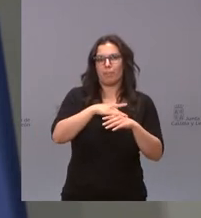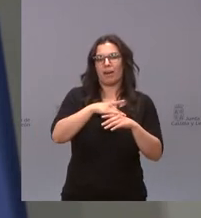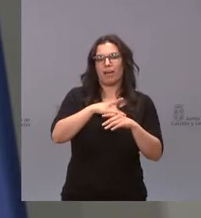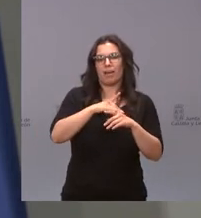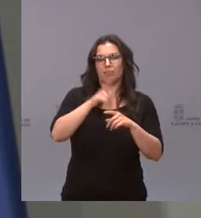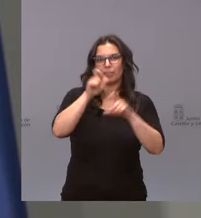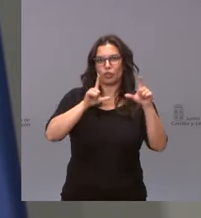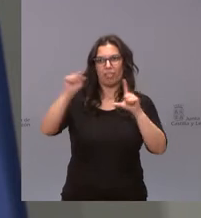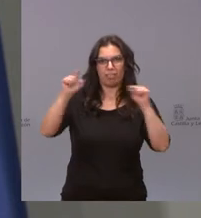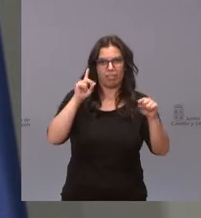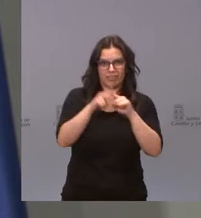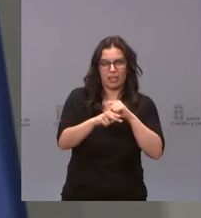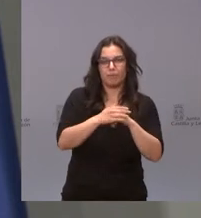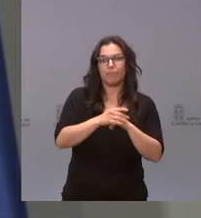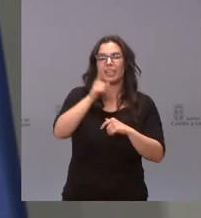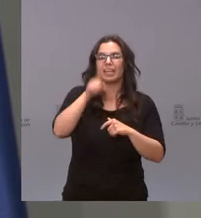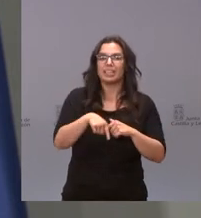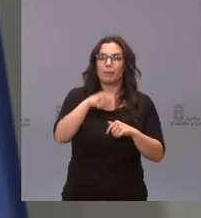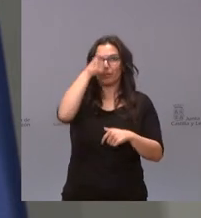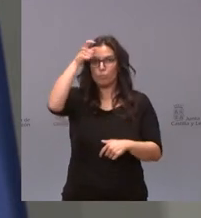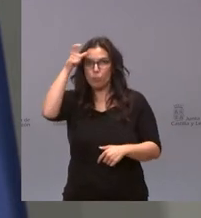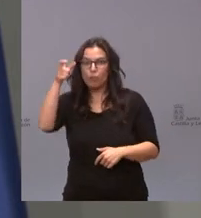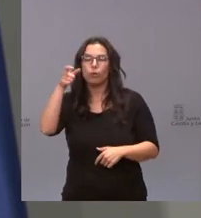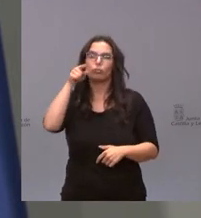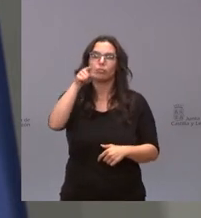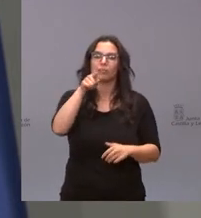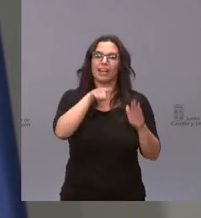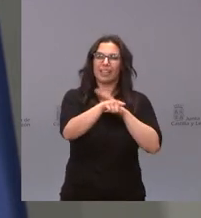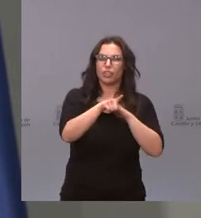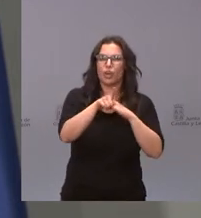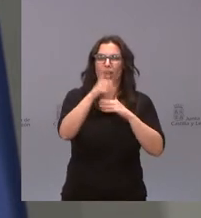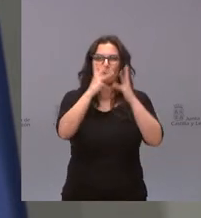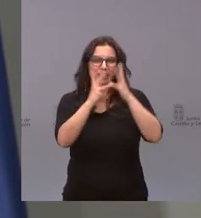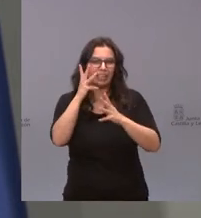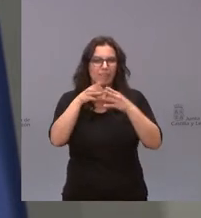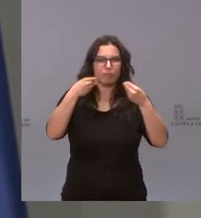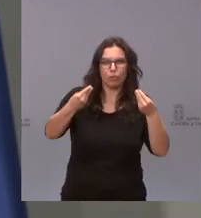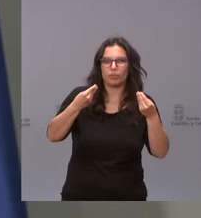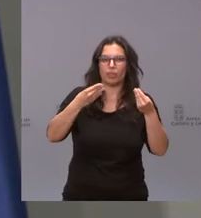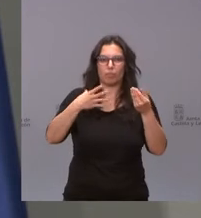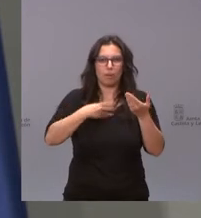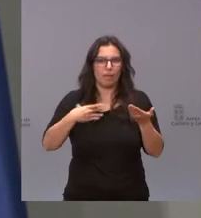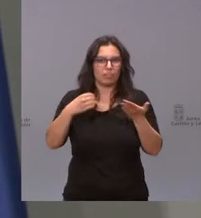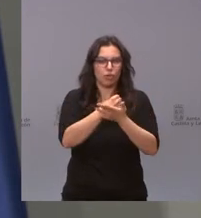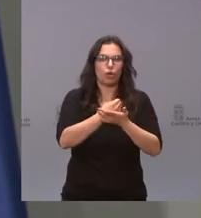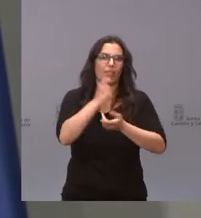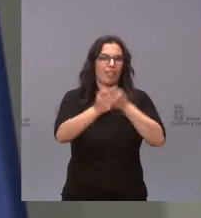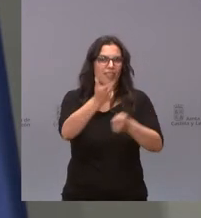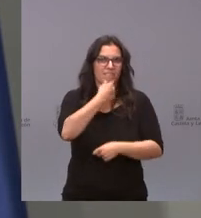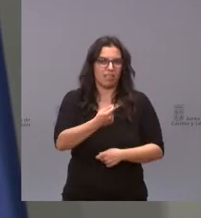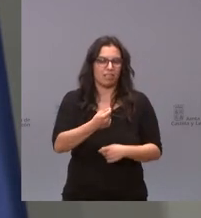administrativa en el medio rural que también se ha aprobado durante este gobierno y lo que esperamos